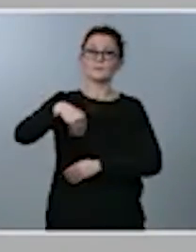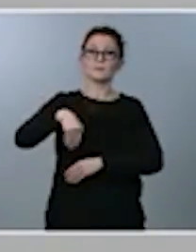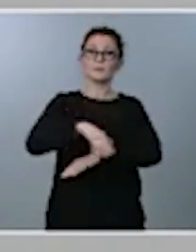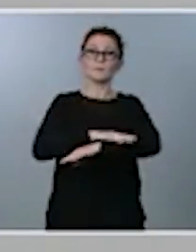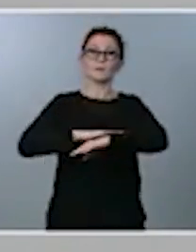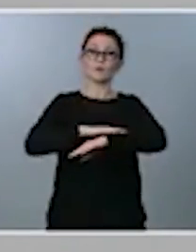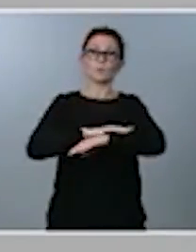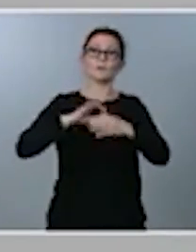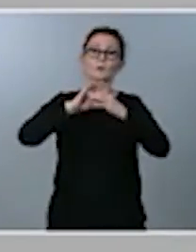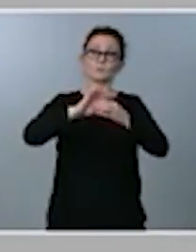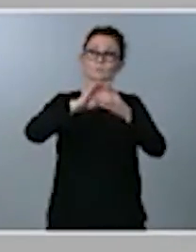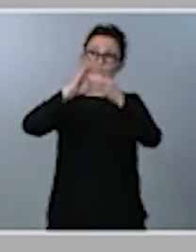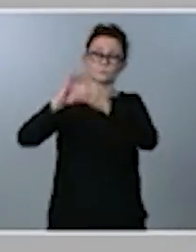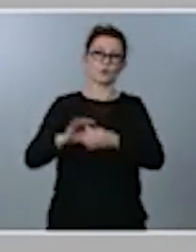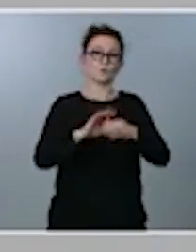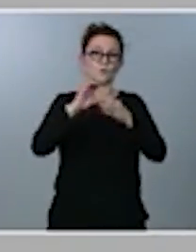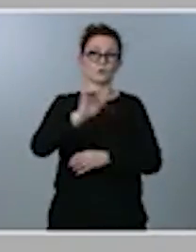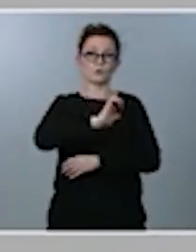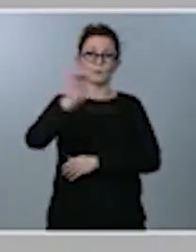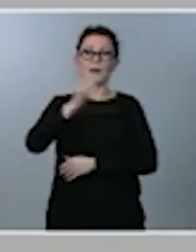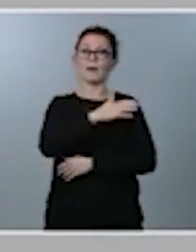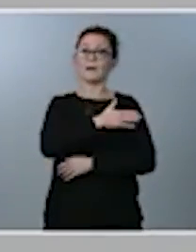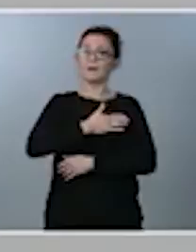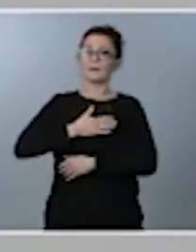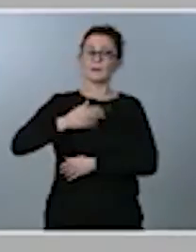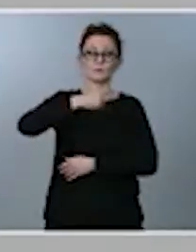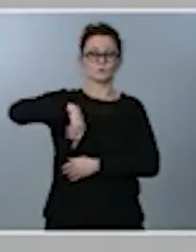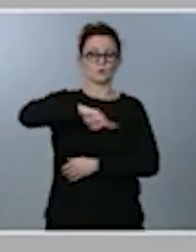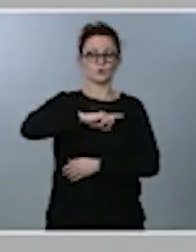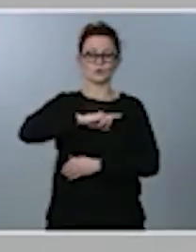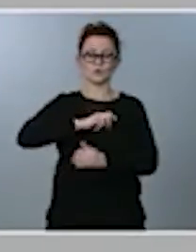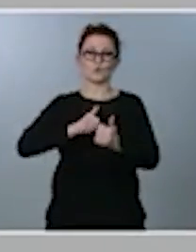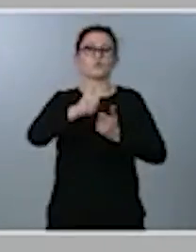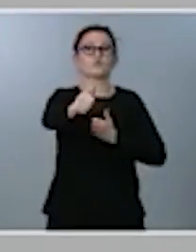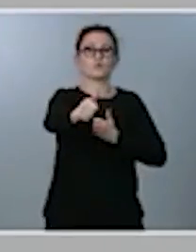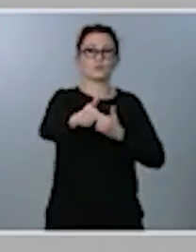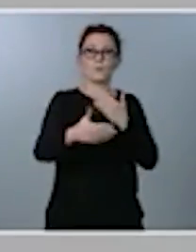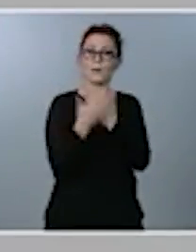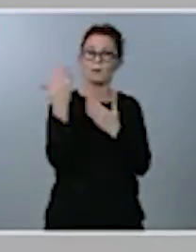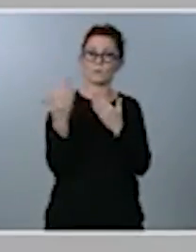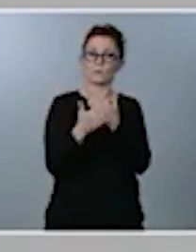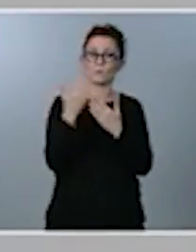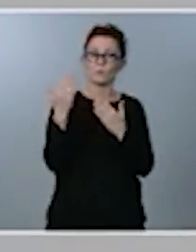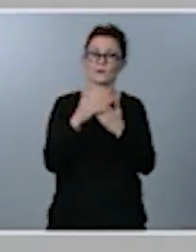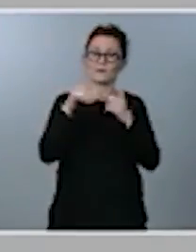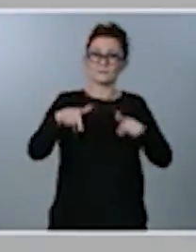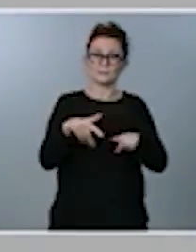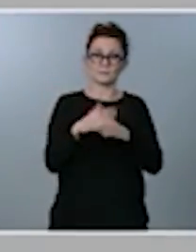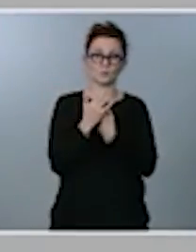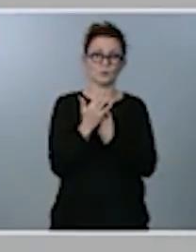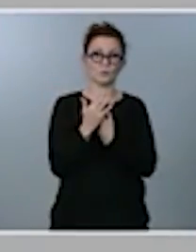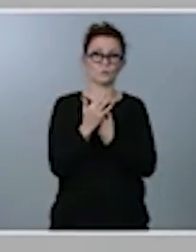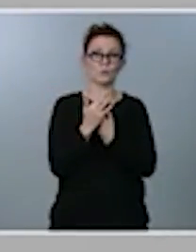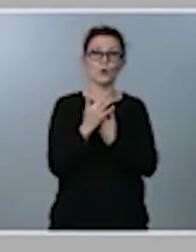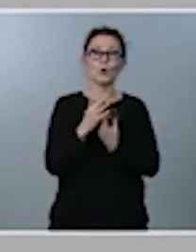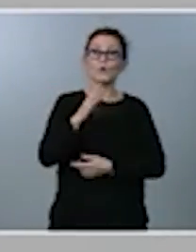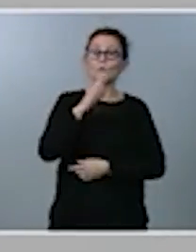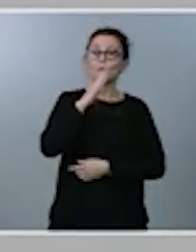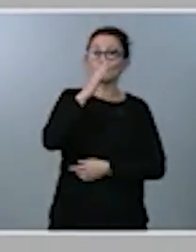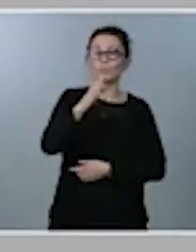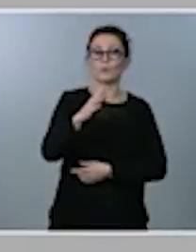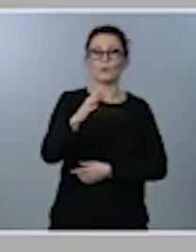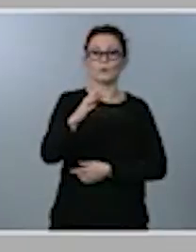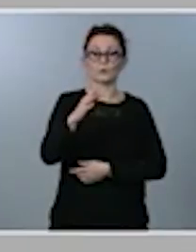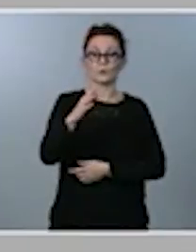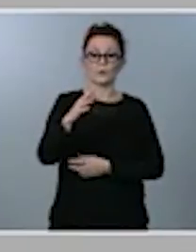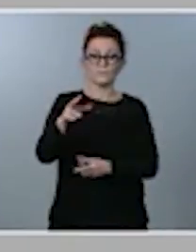Unión Europea. Queremos convertirnos en la vanguardia de esta situación, puesto que la fiscalidad es un